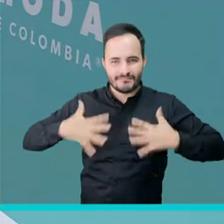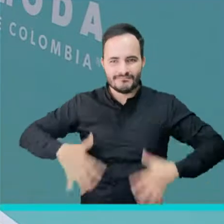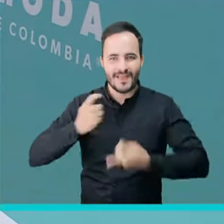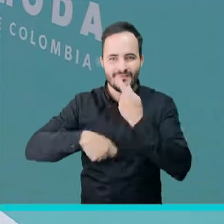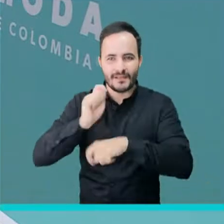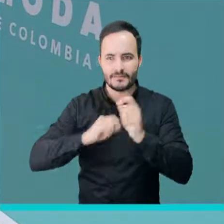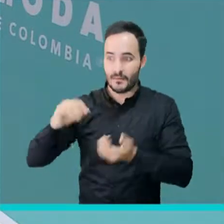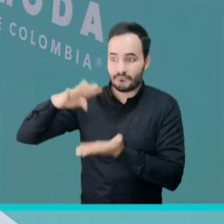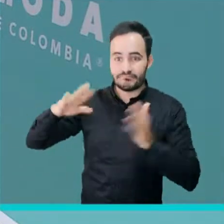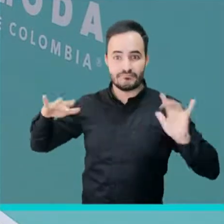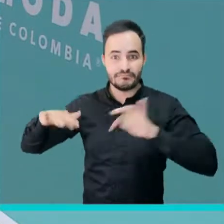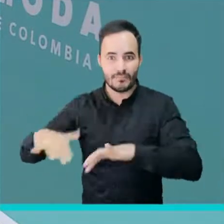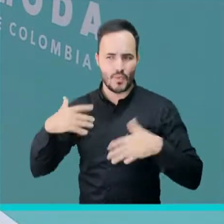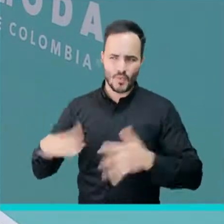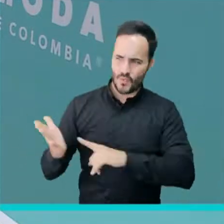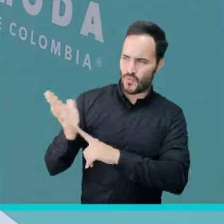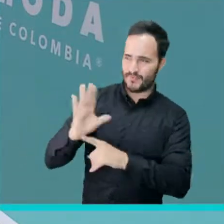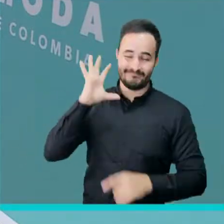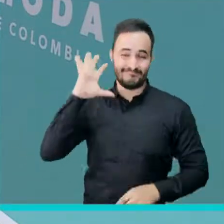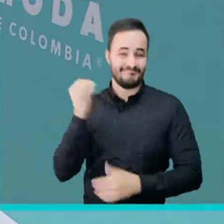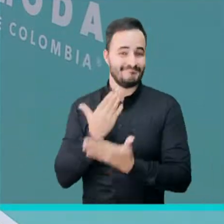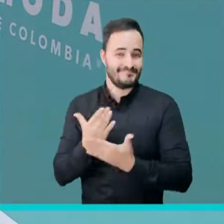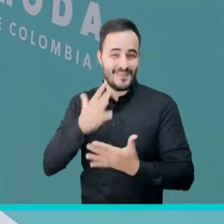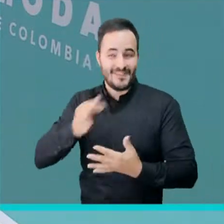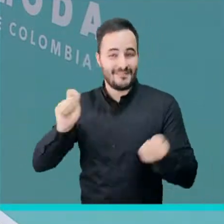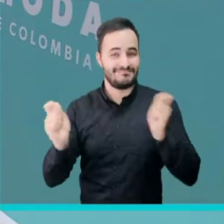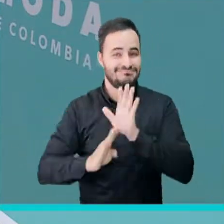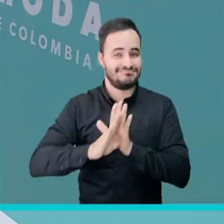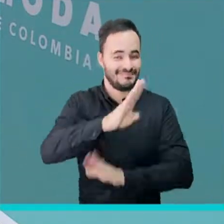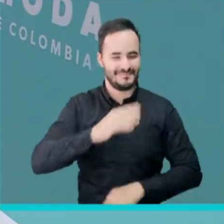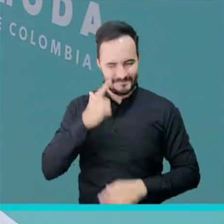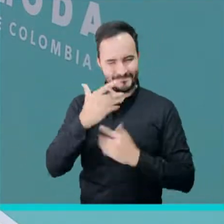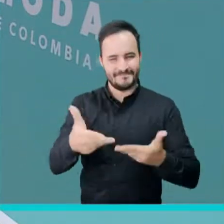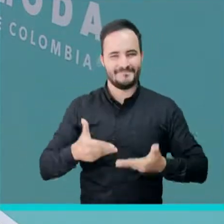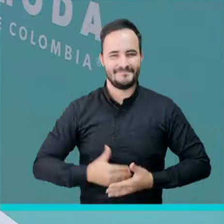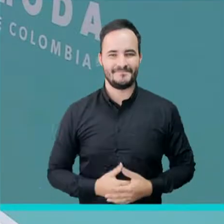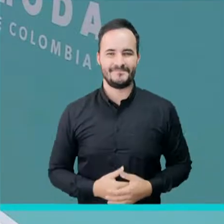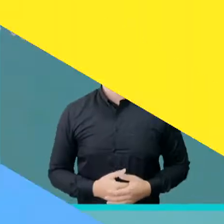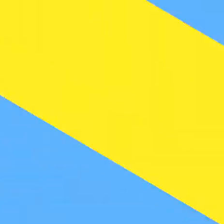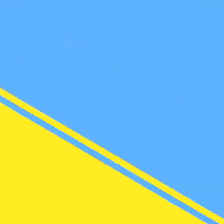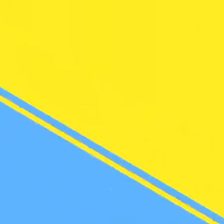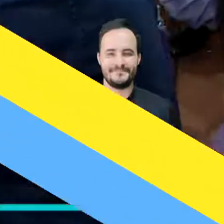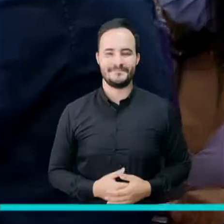Text fueron las encargadas de dar ese primer paso con buenos resultados. Bienvenidos.